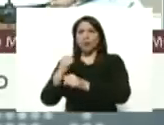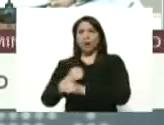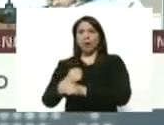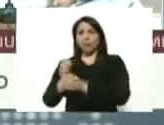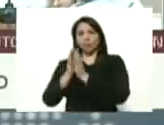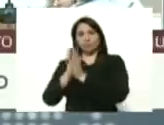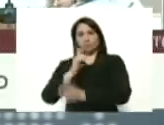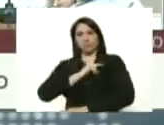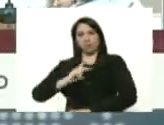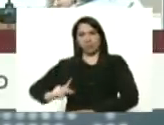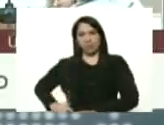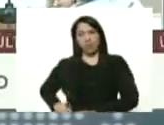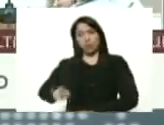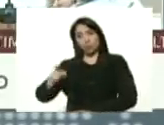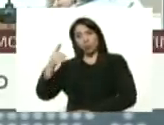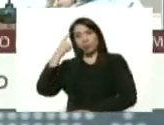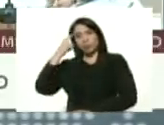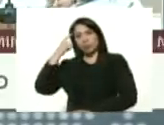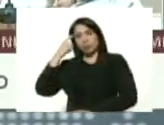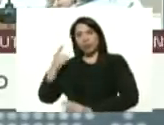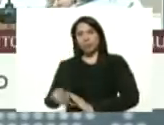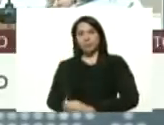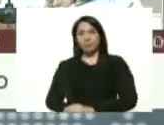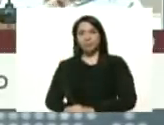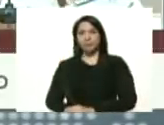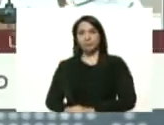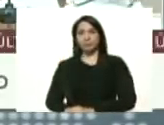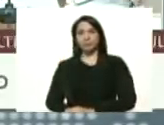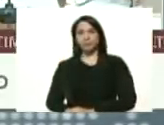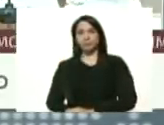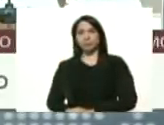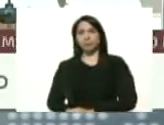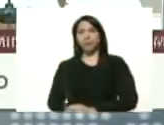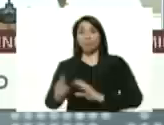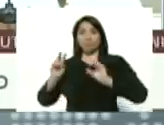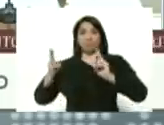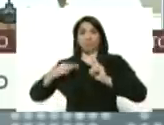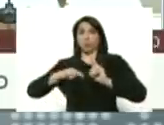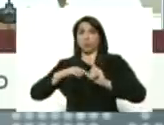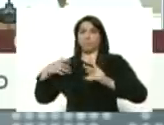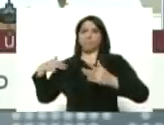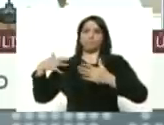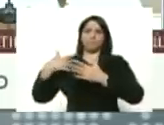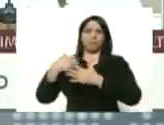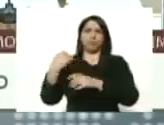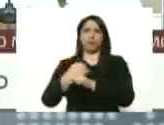como usted sabe temas que hemos venido trabajando